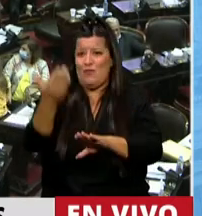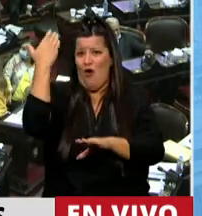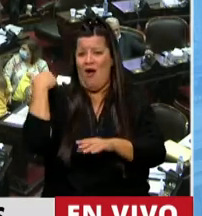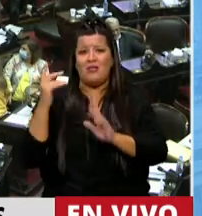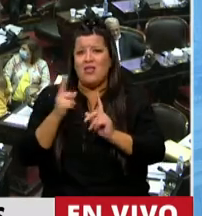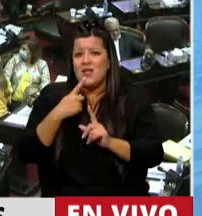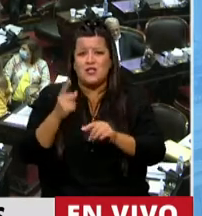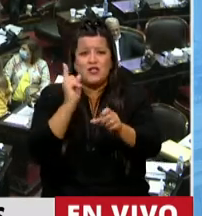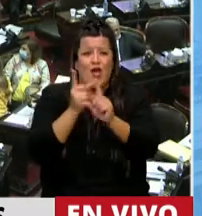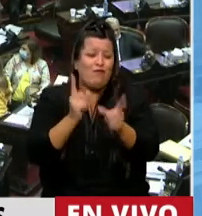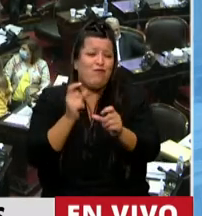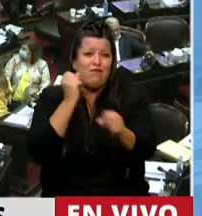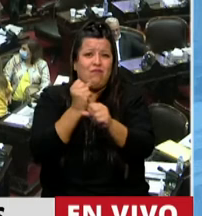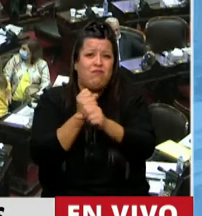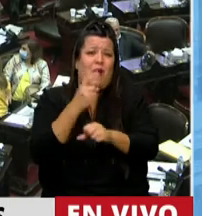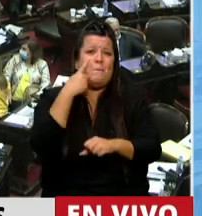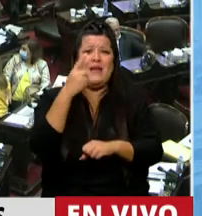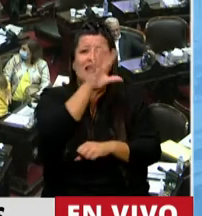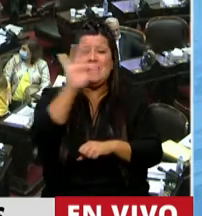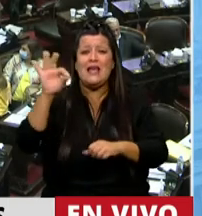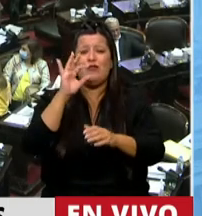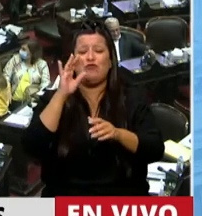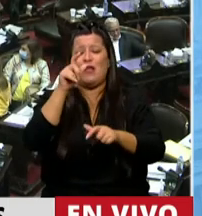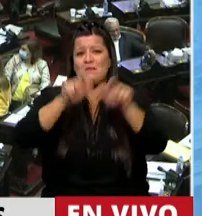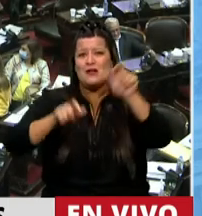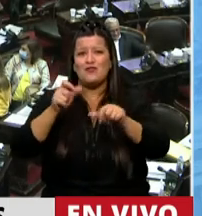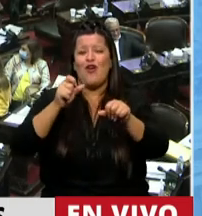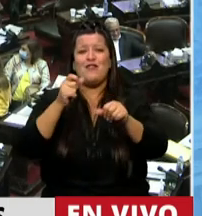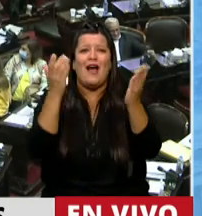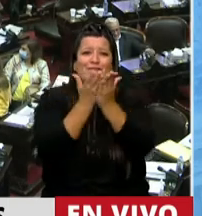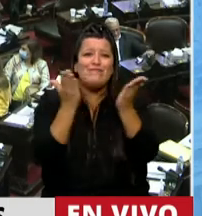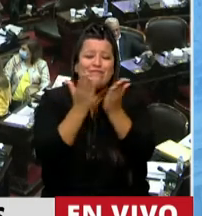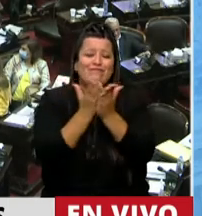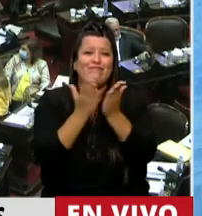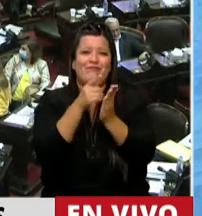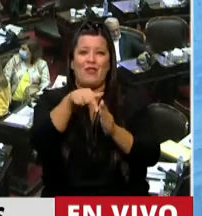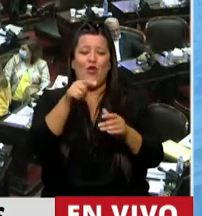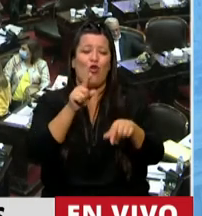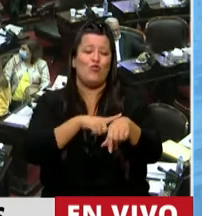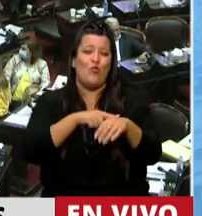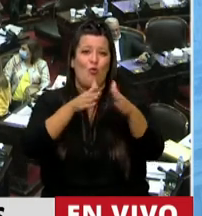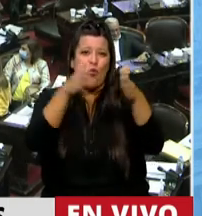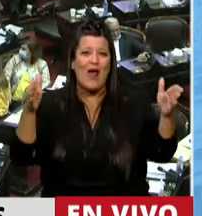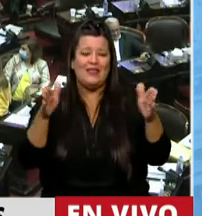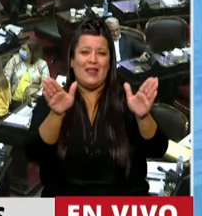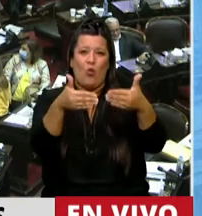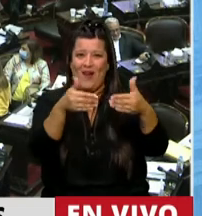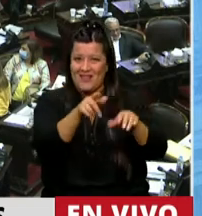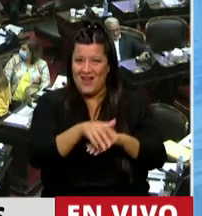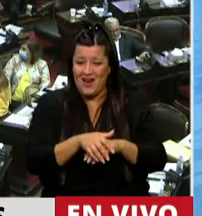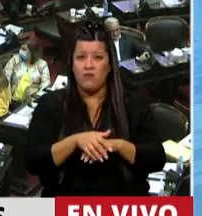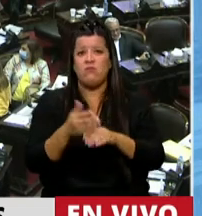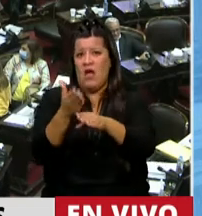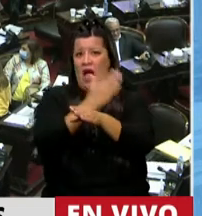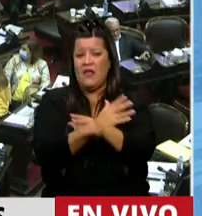continuidad laboral de 1.500 becaries durante la cuarentena. Y recién el miembro informante nos decía, bueno,